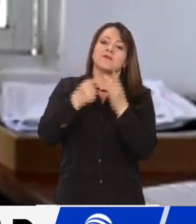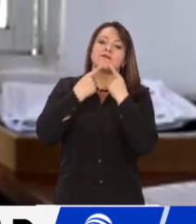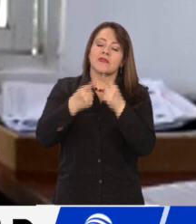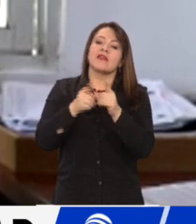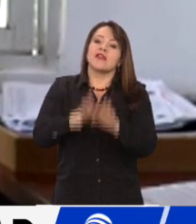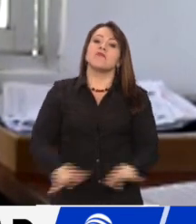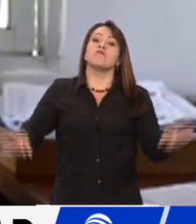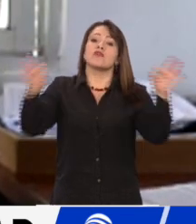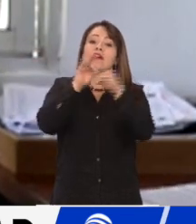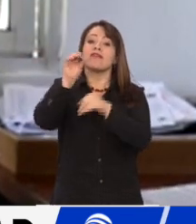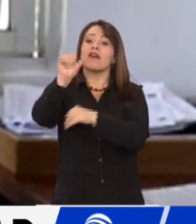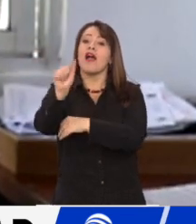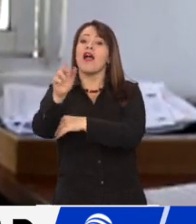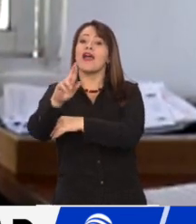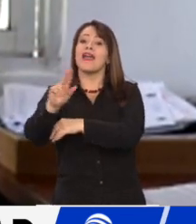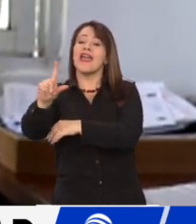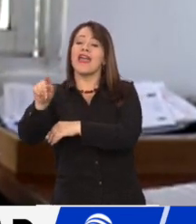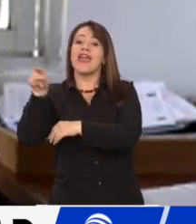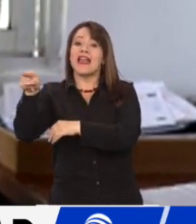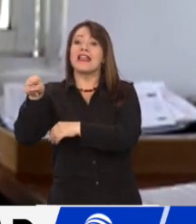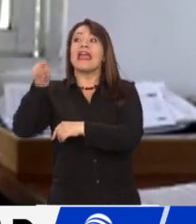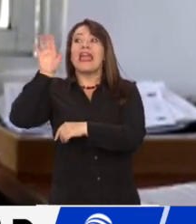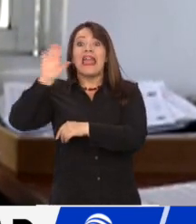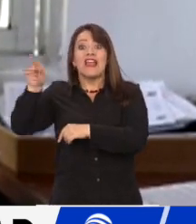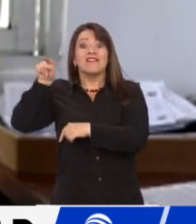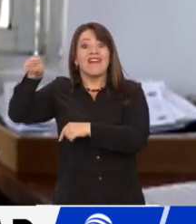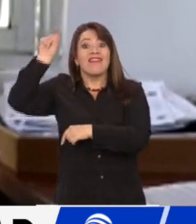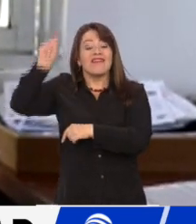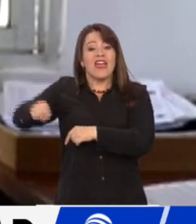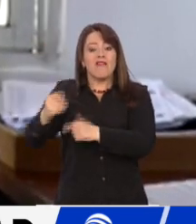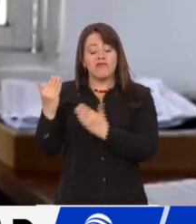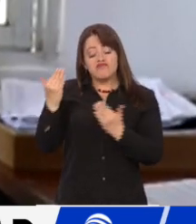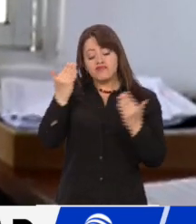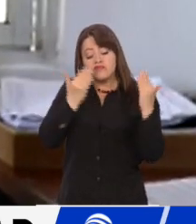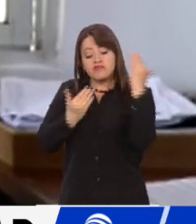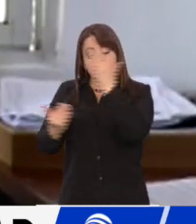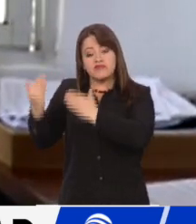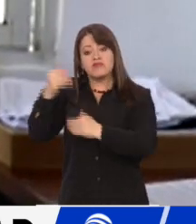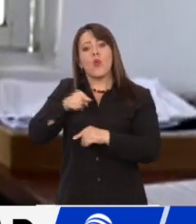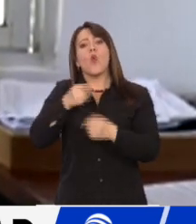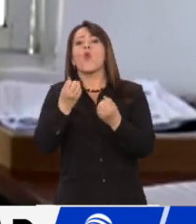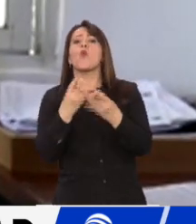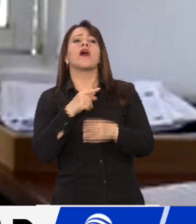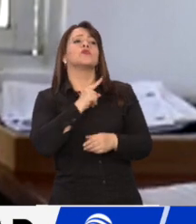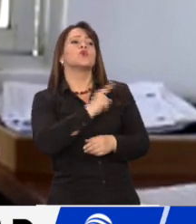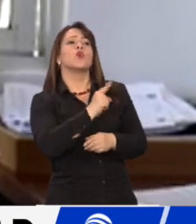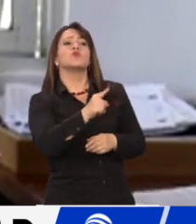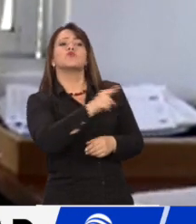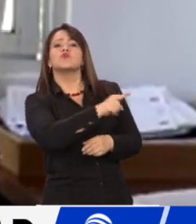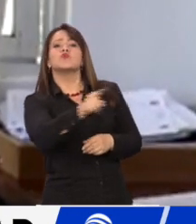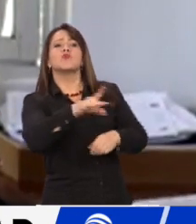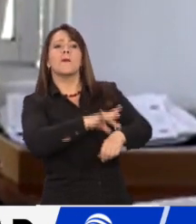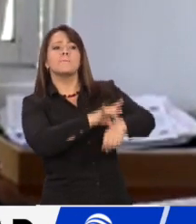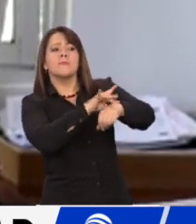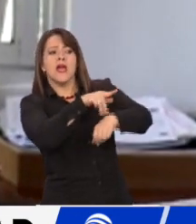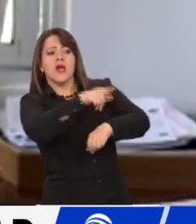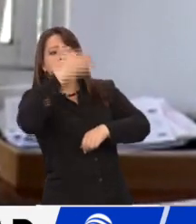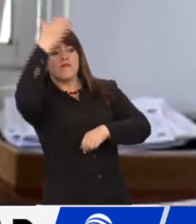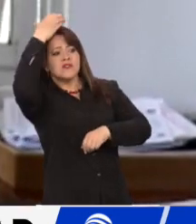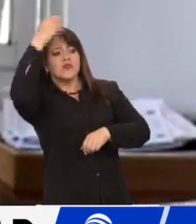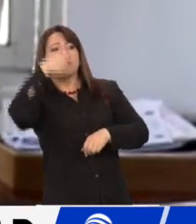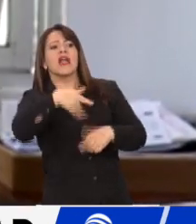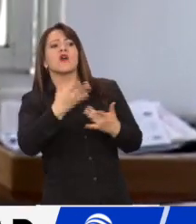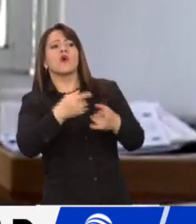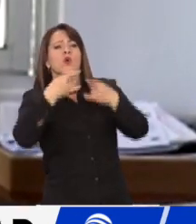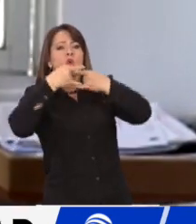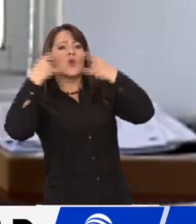administradoras de riesgos laborales hagan un estudio juicioso del consumo real que se tiene por cada uno de estos profesionales y